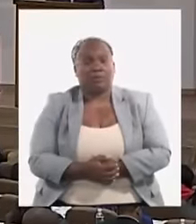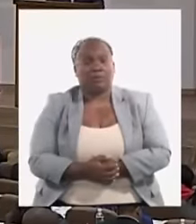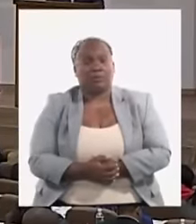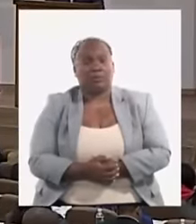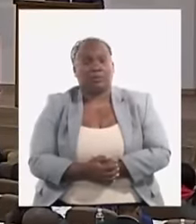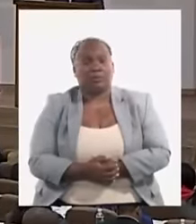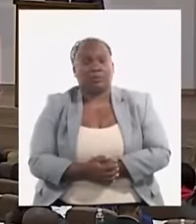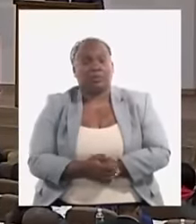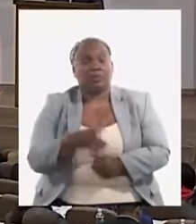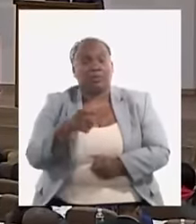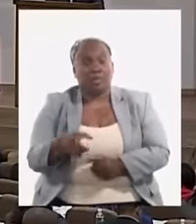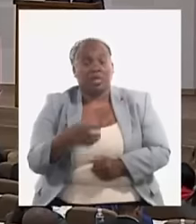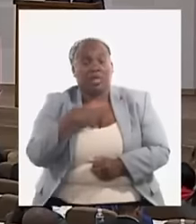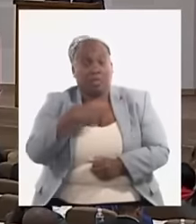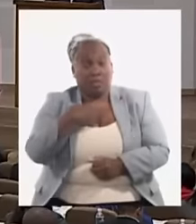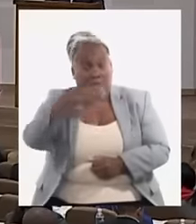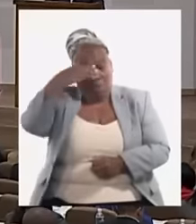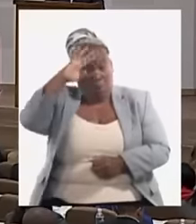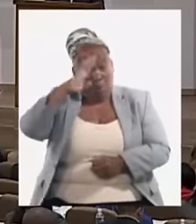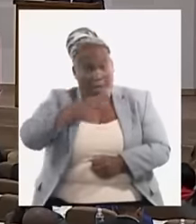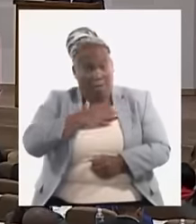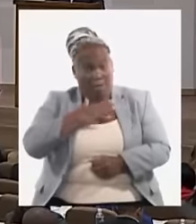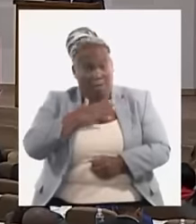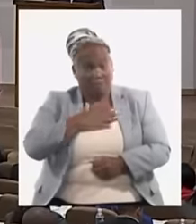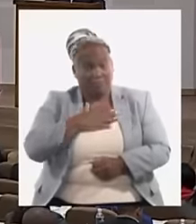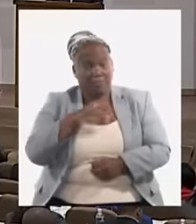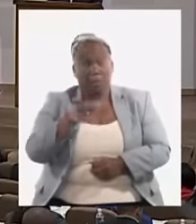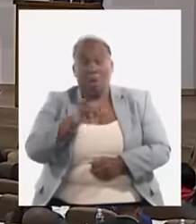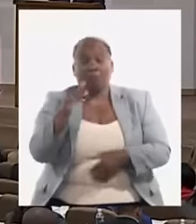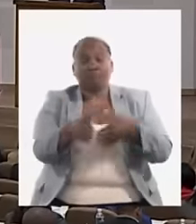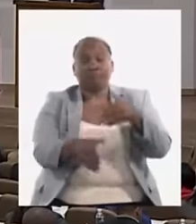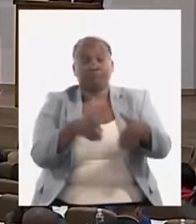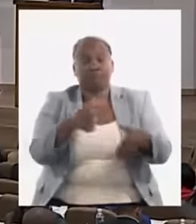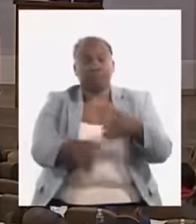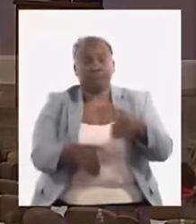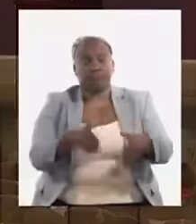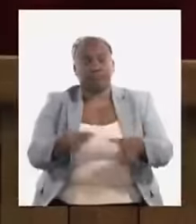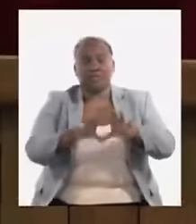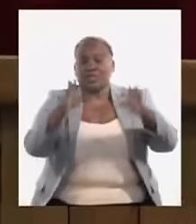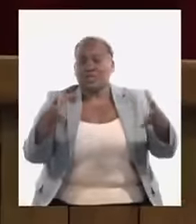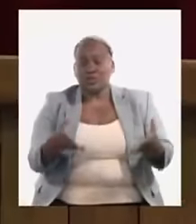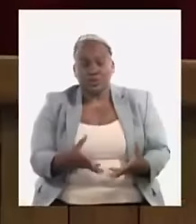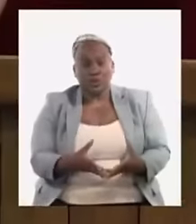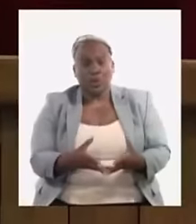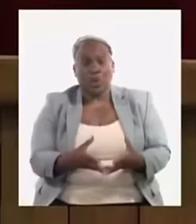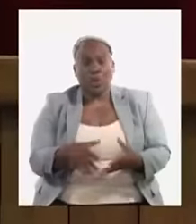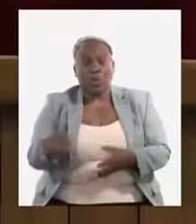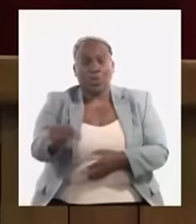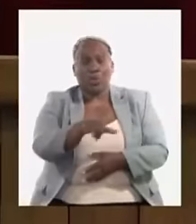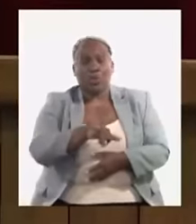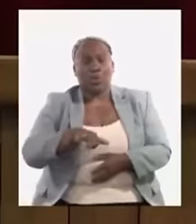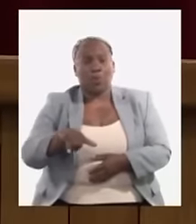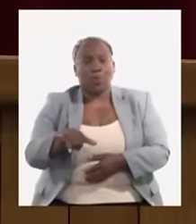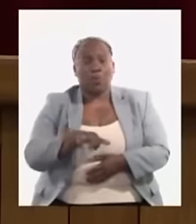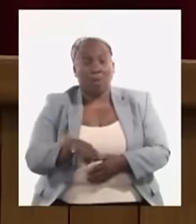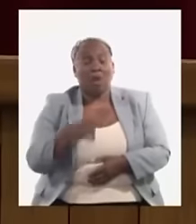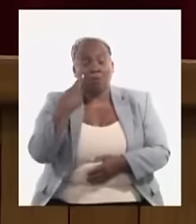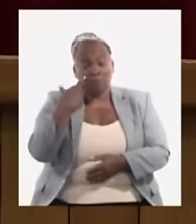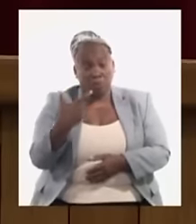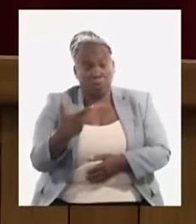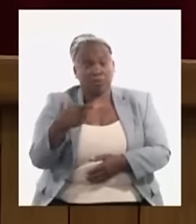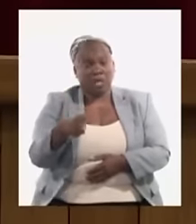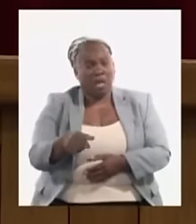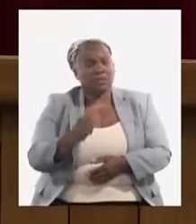con que cuenta el país y con la participación activa de todos los actores por igual. Se han dado pasos importantes, hemos